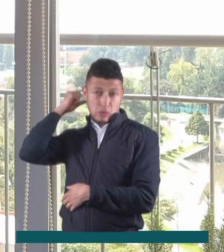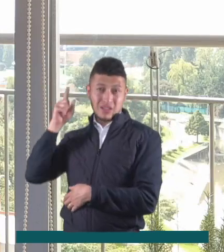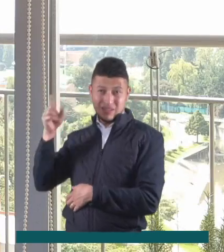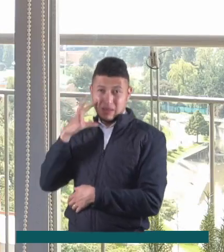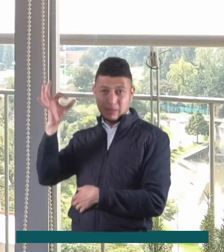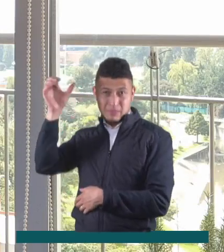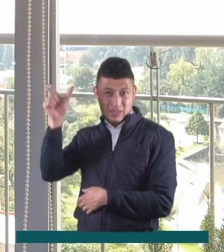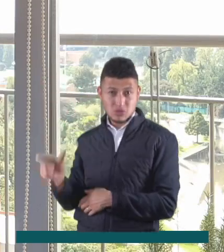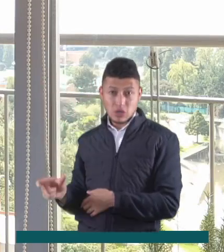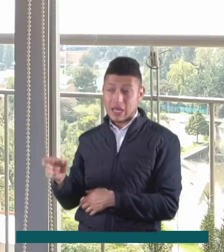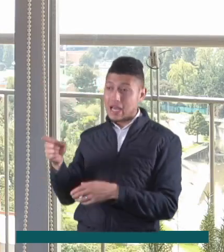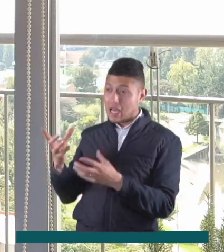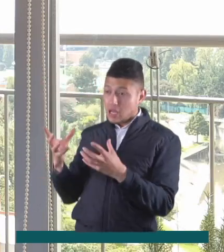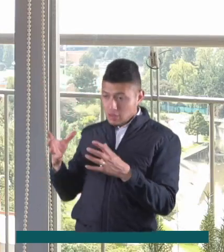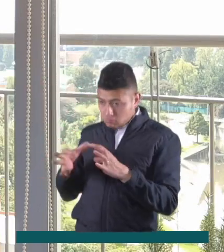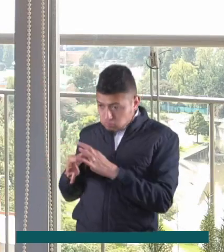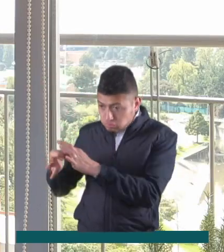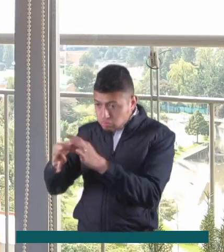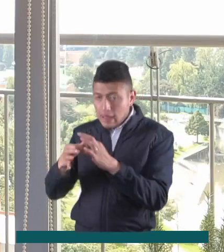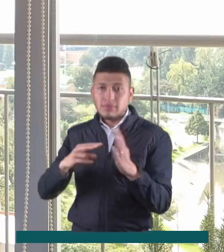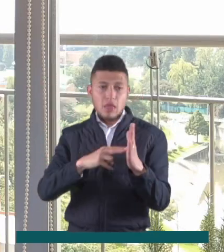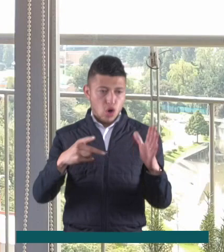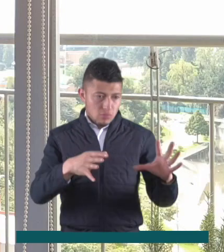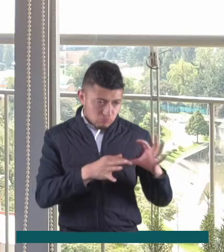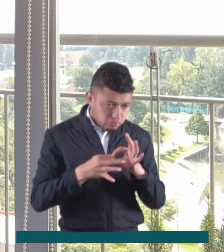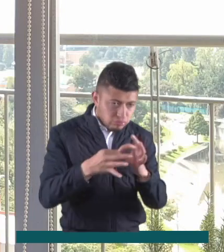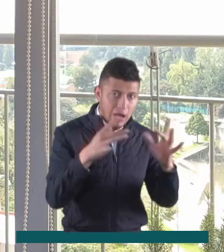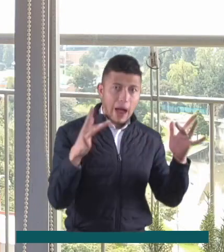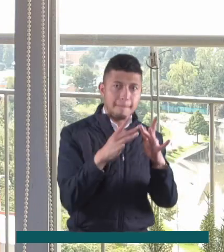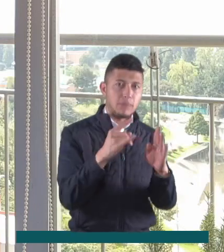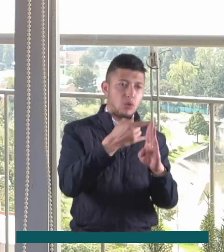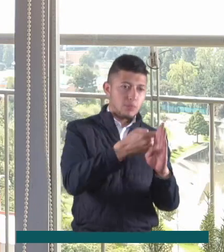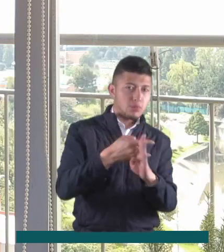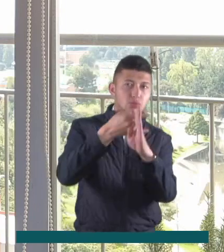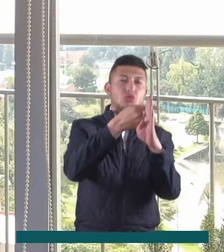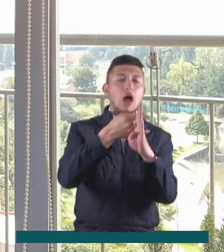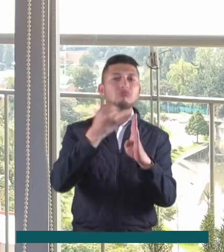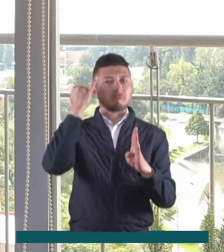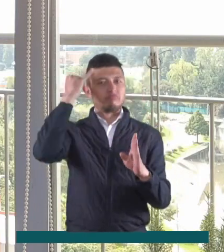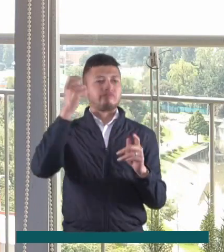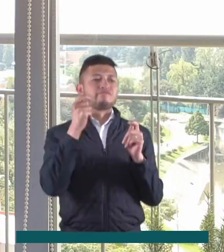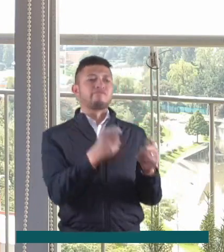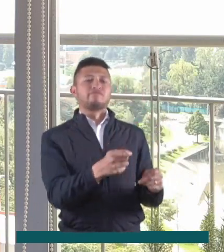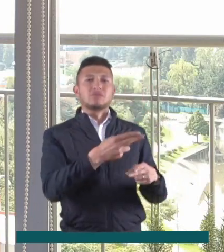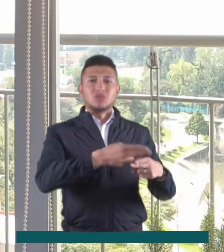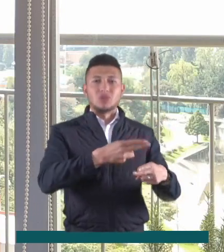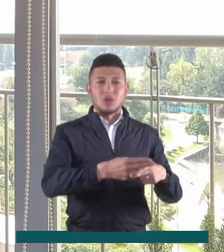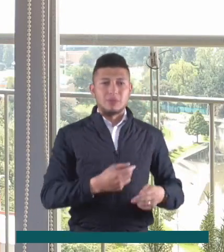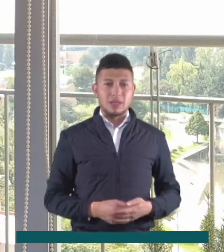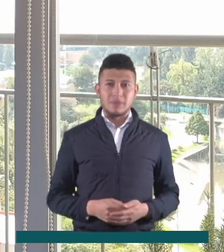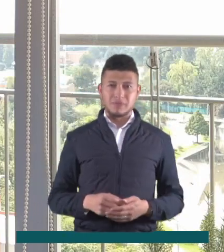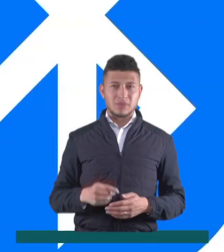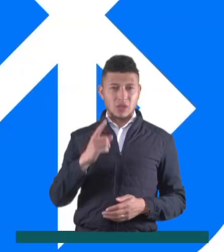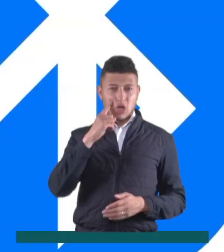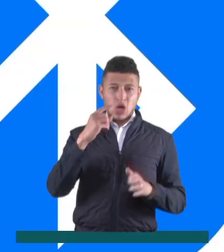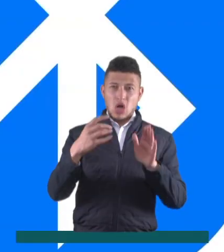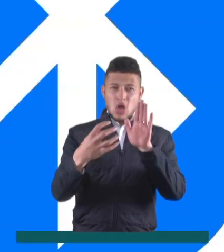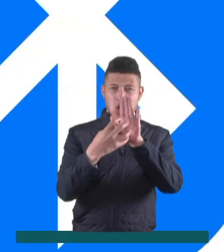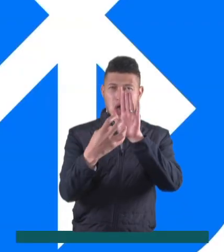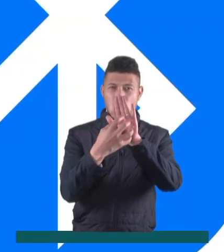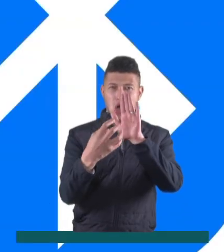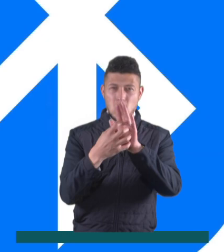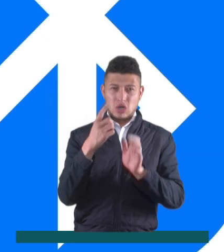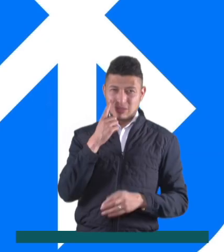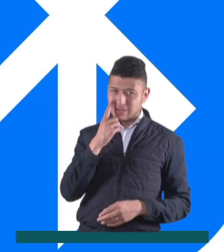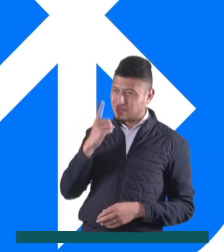y por eso, por el aspecto unificador de la tecnología, propuso usar el nombre Bluetooth. El logo de Bluetooth, de